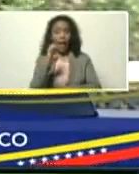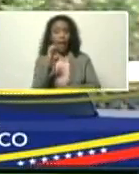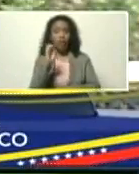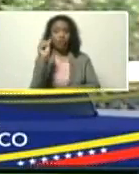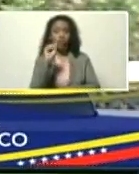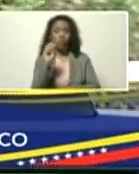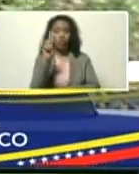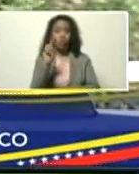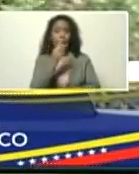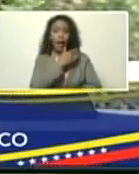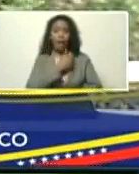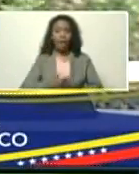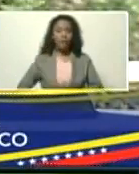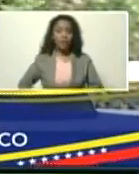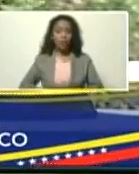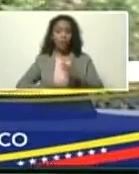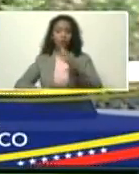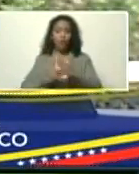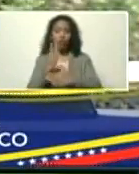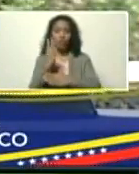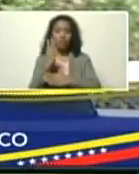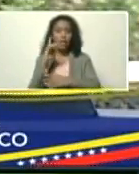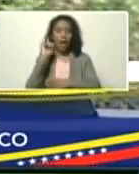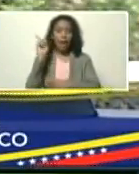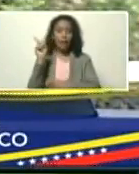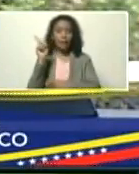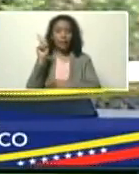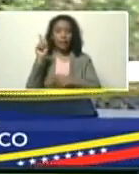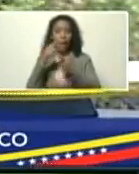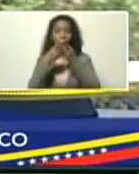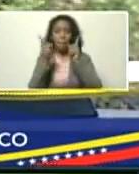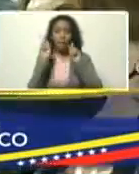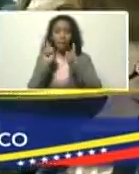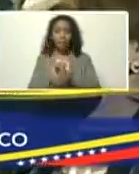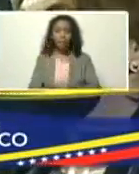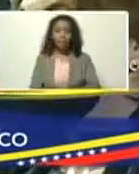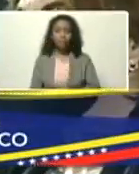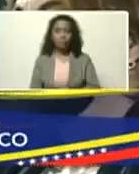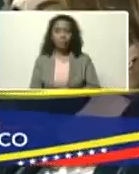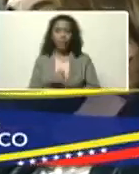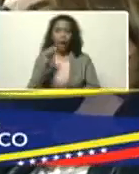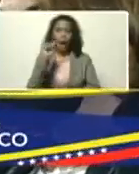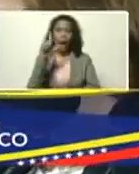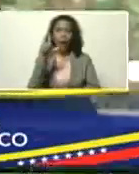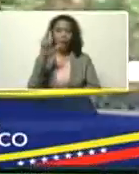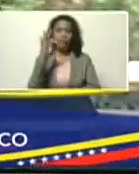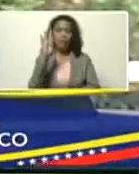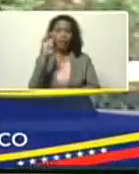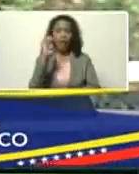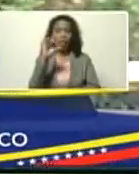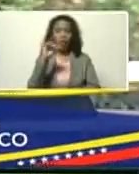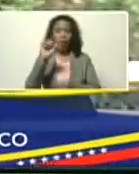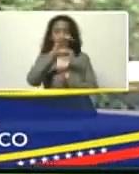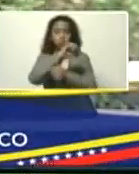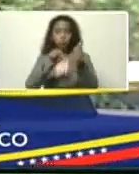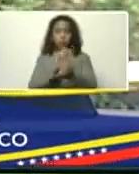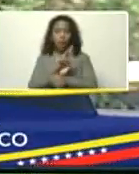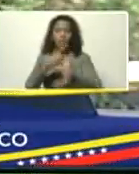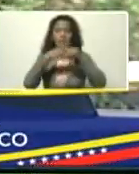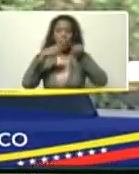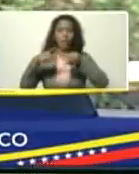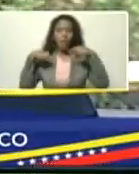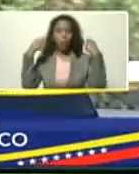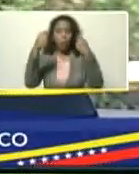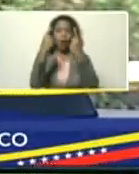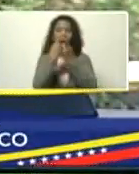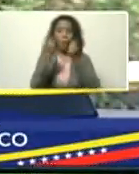Fundambiente, Jesús Méndez, a Alfredo Guzmán Martínez, Vice-Rector de la Universidad Popular del